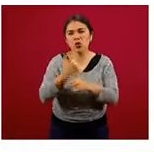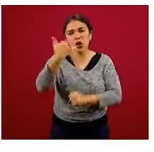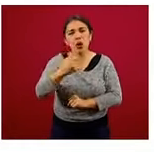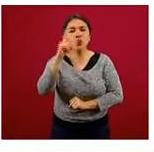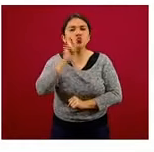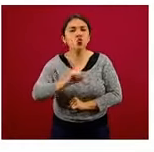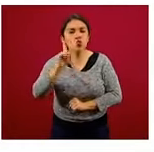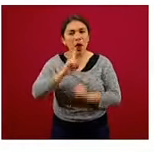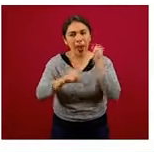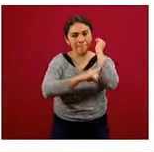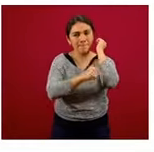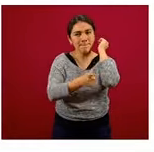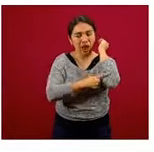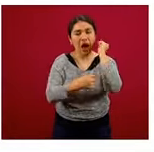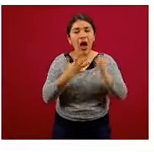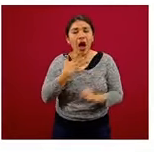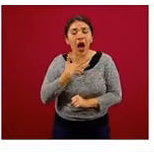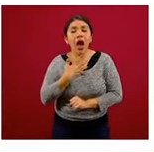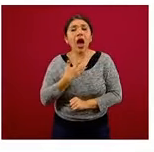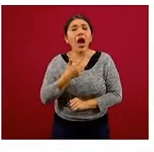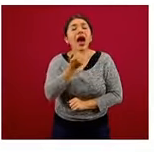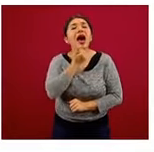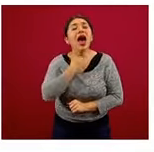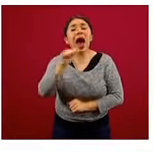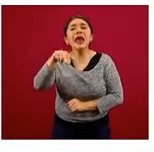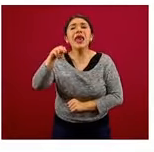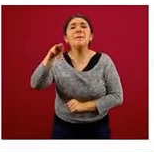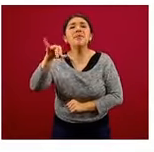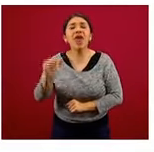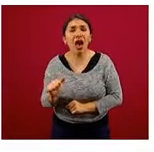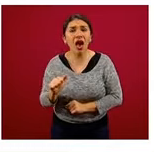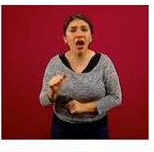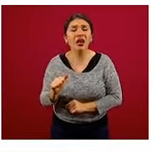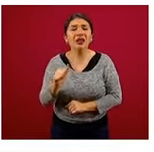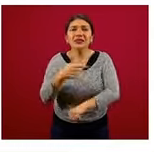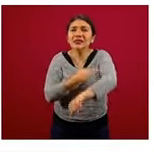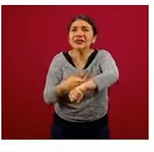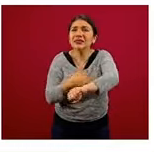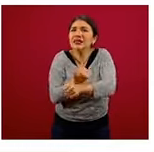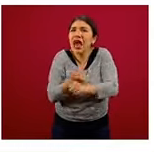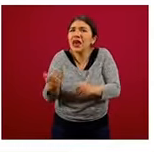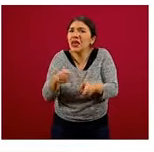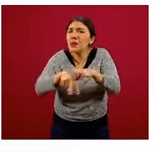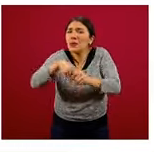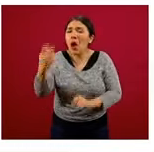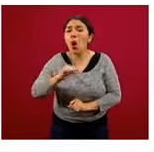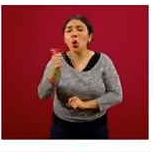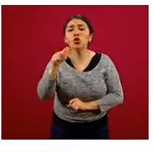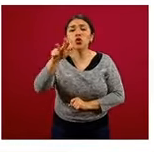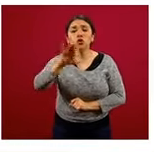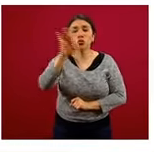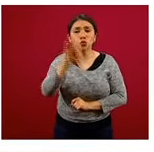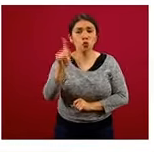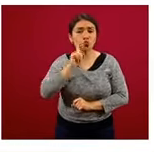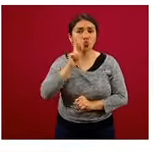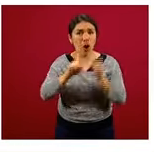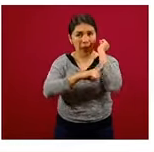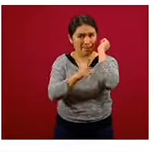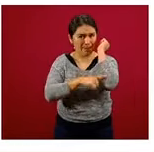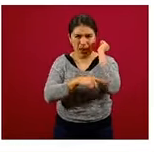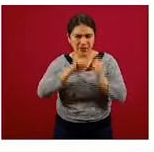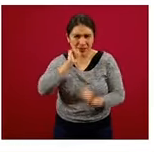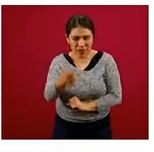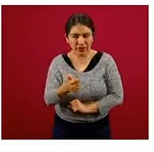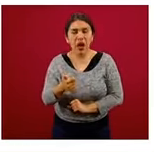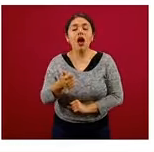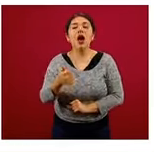mujeres embarazadas tienen anemia. Y 18 por ciento de las mujeres no embarazadas en edad